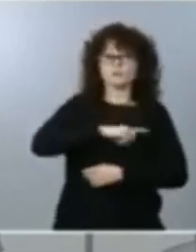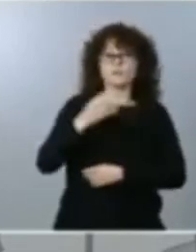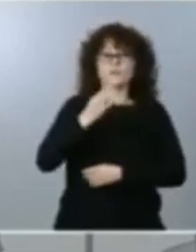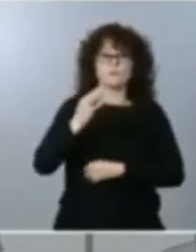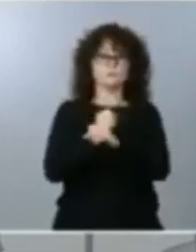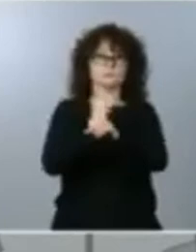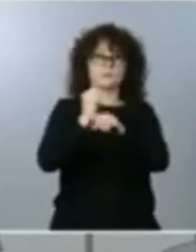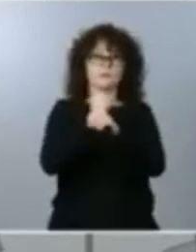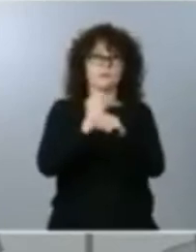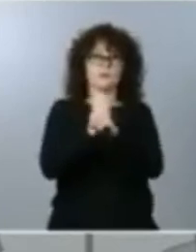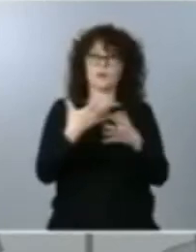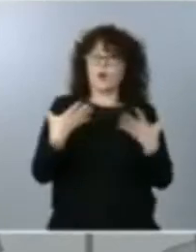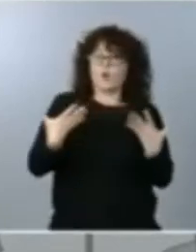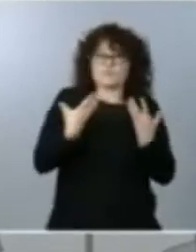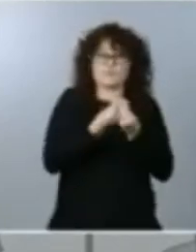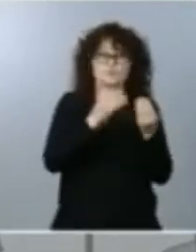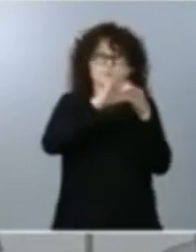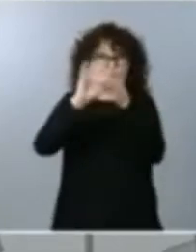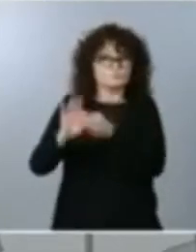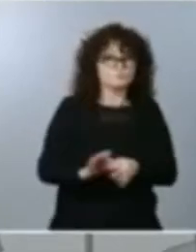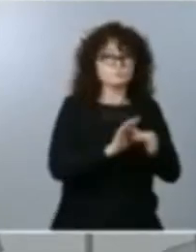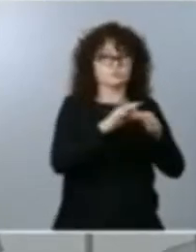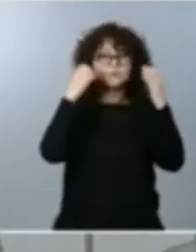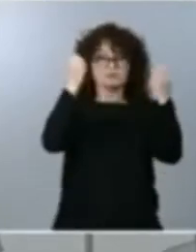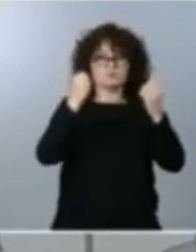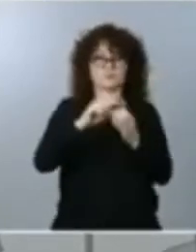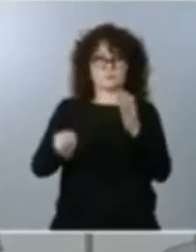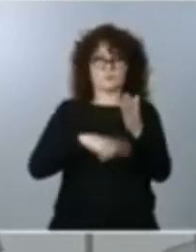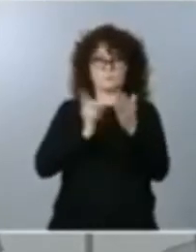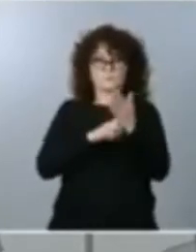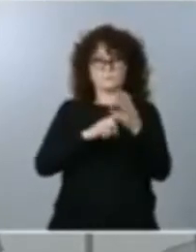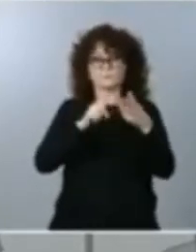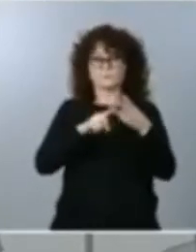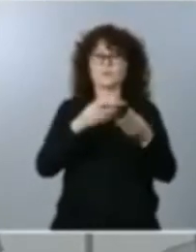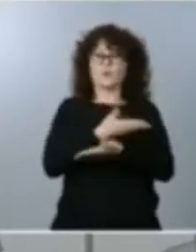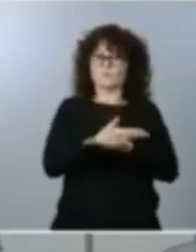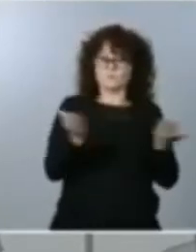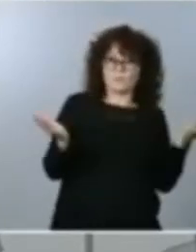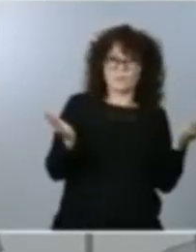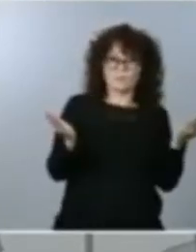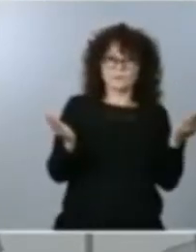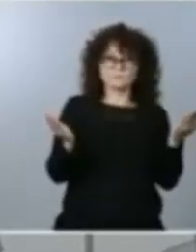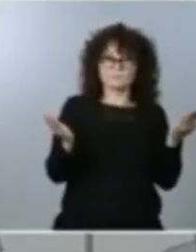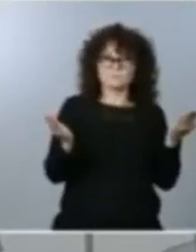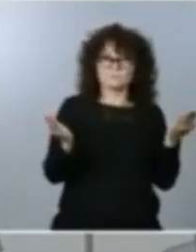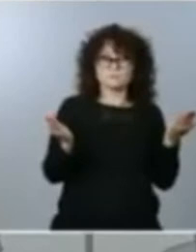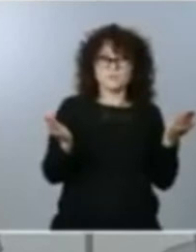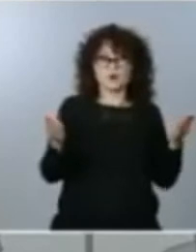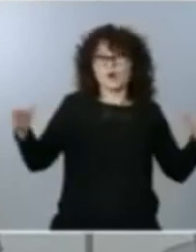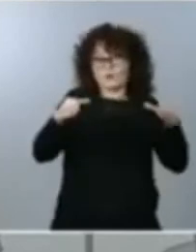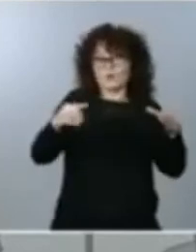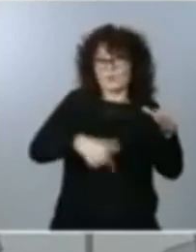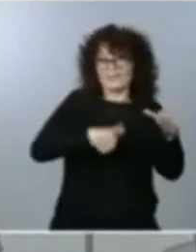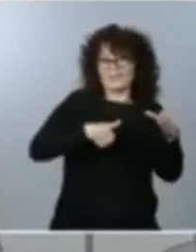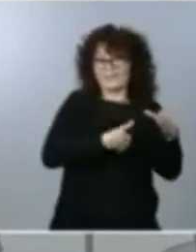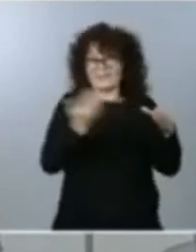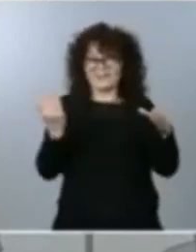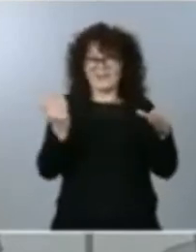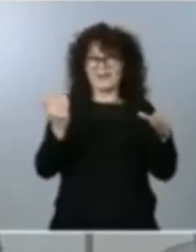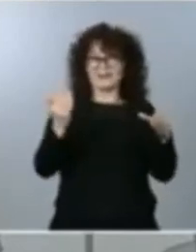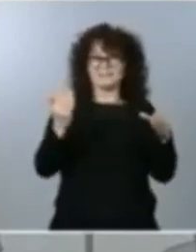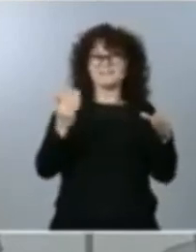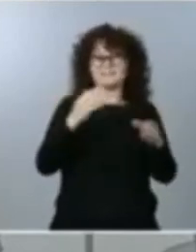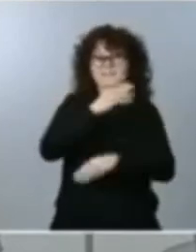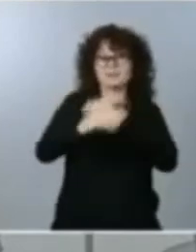con hombro todas las instituciones y por último la confianza en la comunidad global que es en definitiva lo que hemos hecho hoy en el